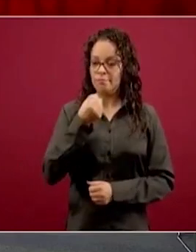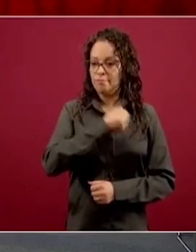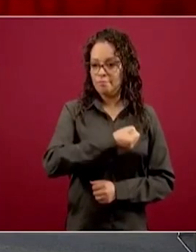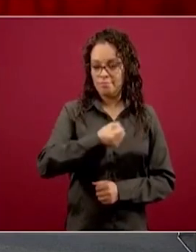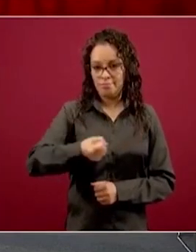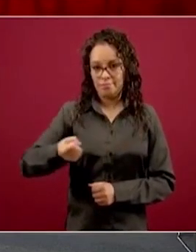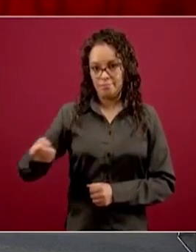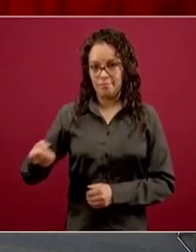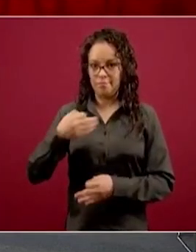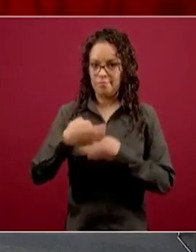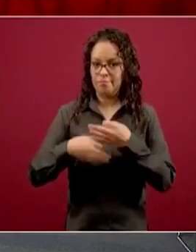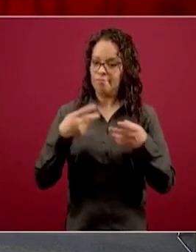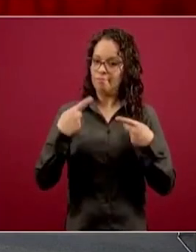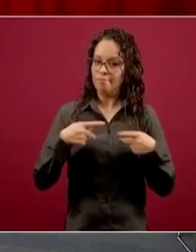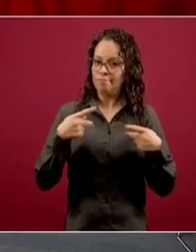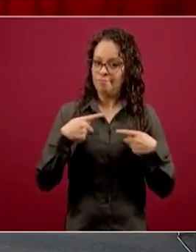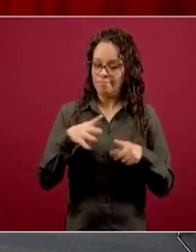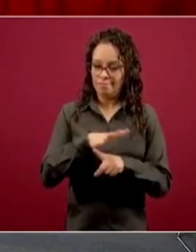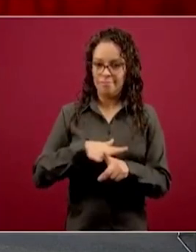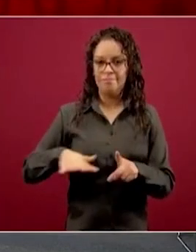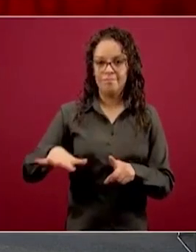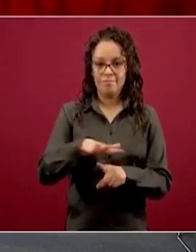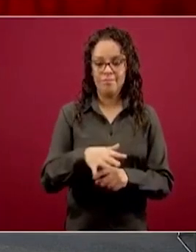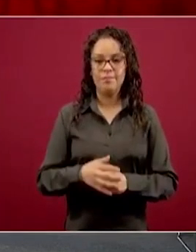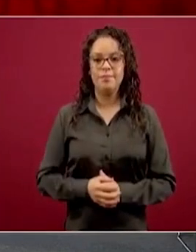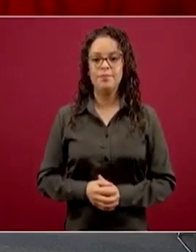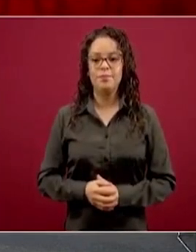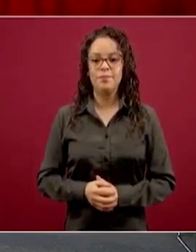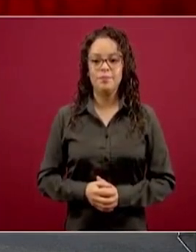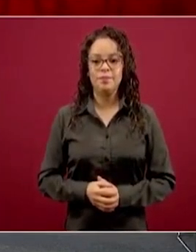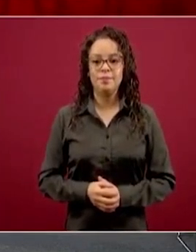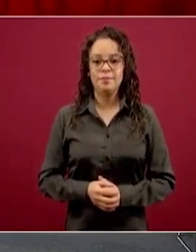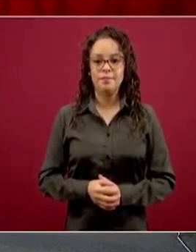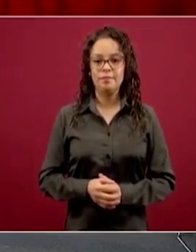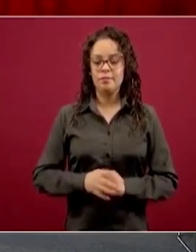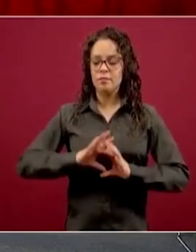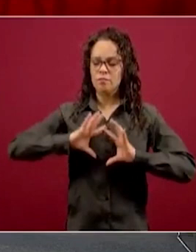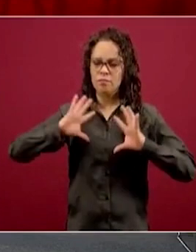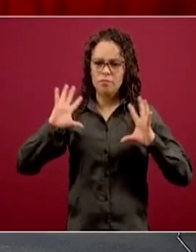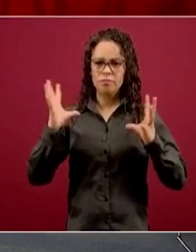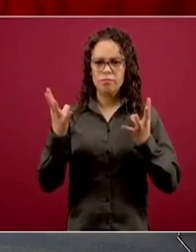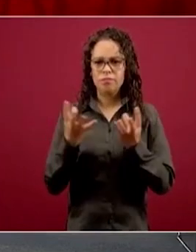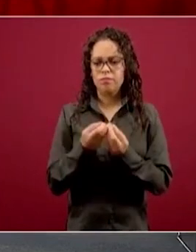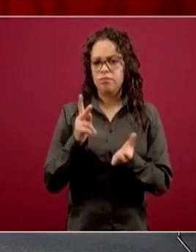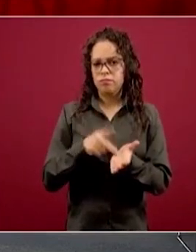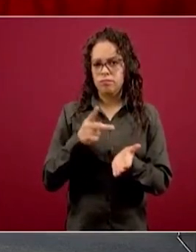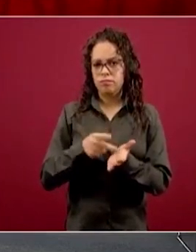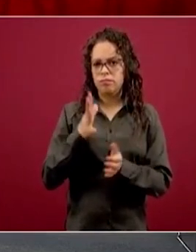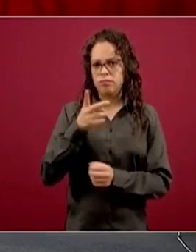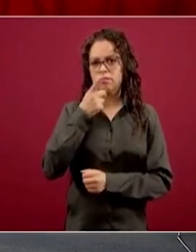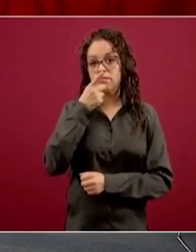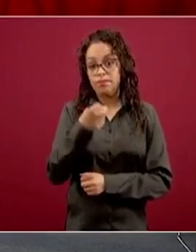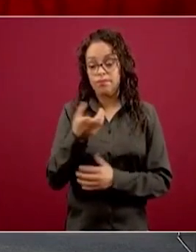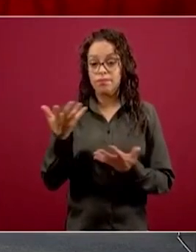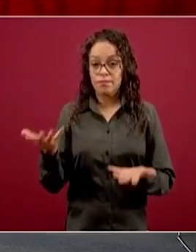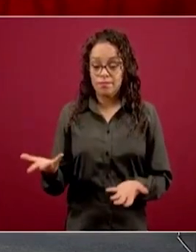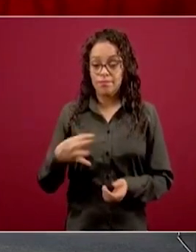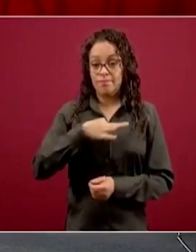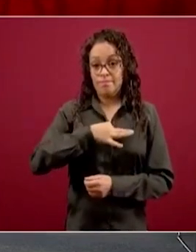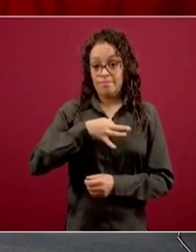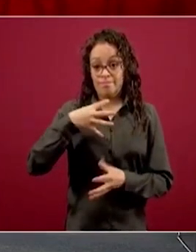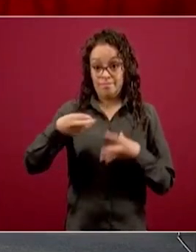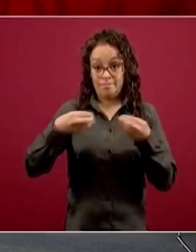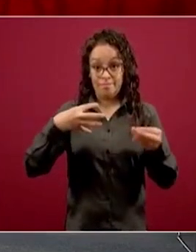Como lo hemos estado planteando, tenemos una situación global, por un lado una pandemia por coronavirus